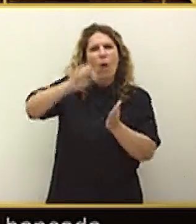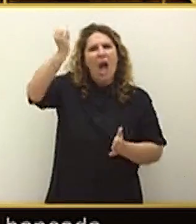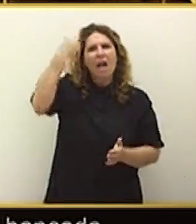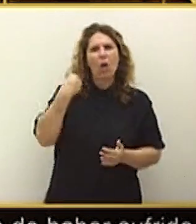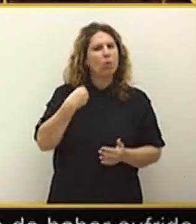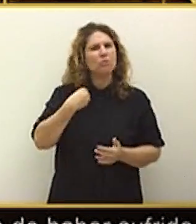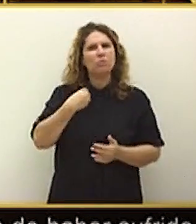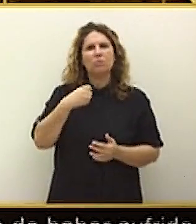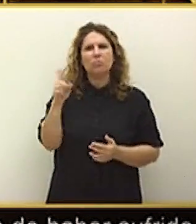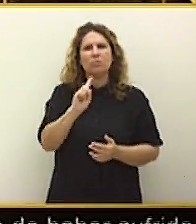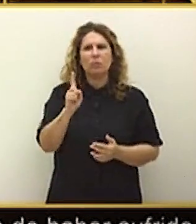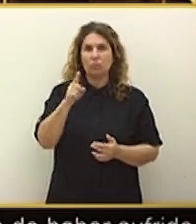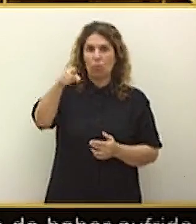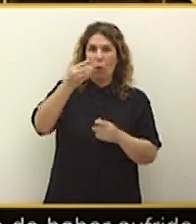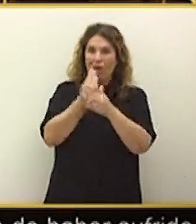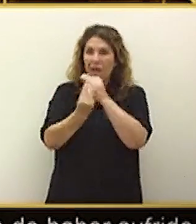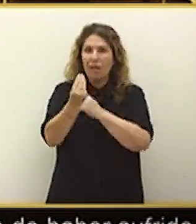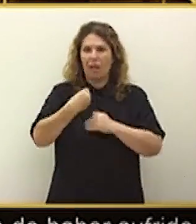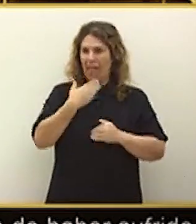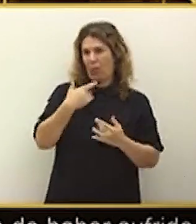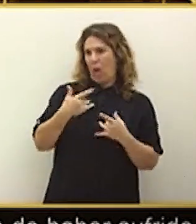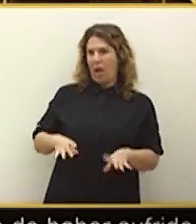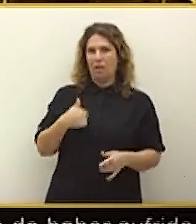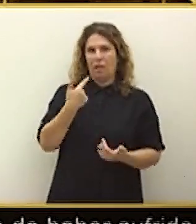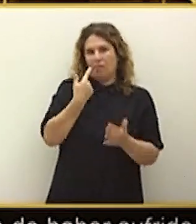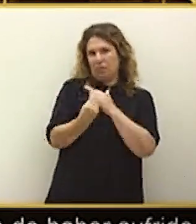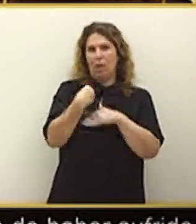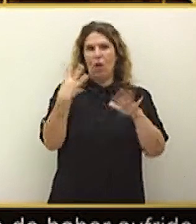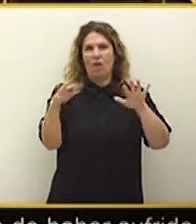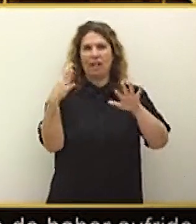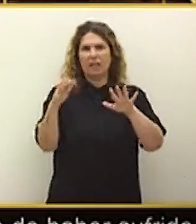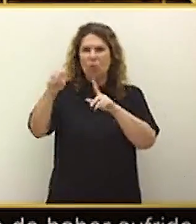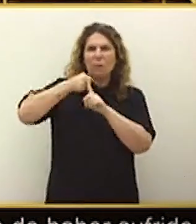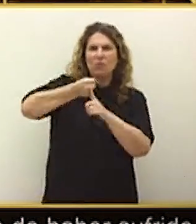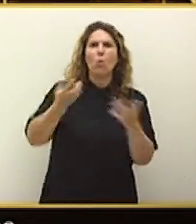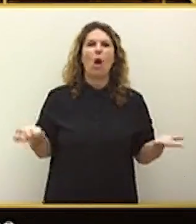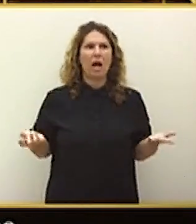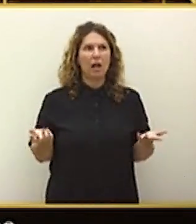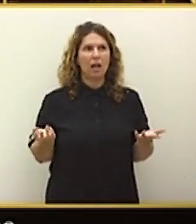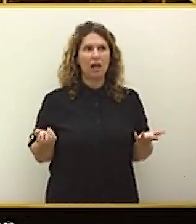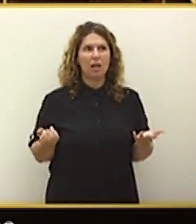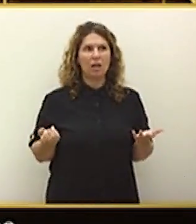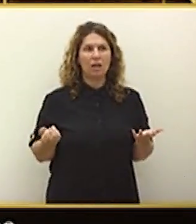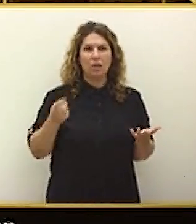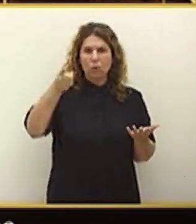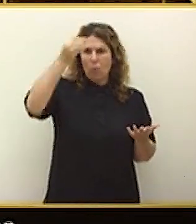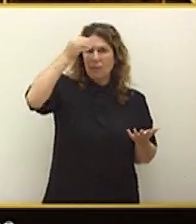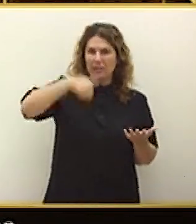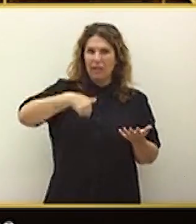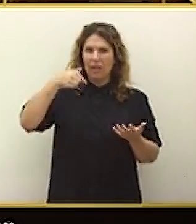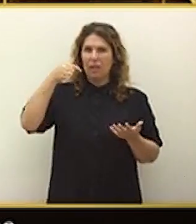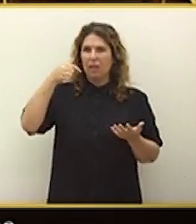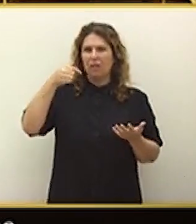Oiga, ¿usted tiene mi edad? Nació en los 90. ¿Qué represión es de la que habla? ¿Usted se cree que estamos aquí para darle apoyo porque un